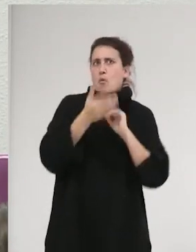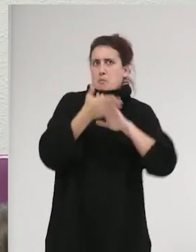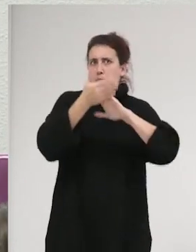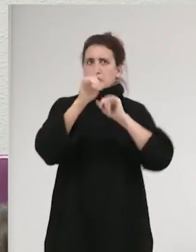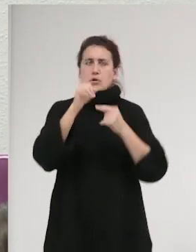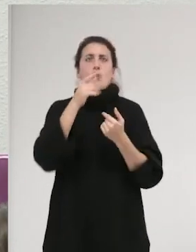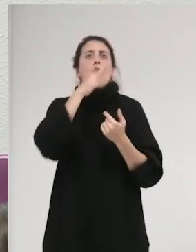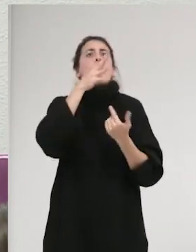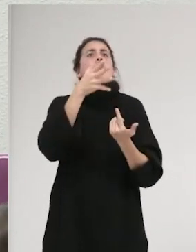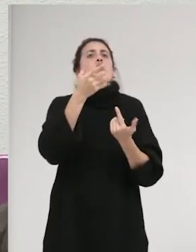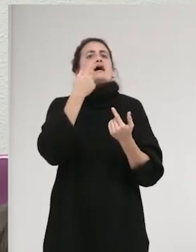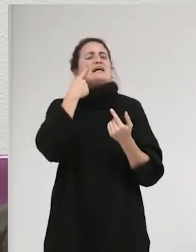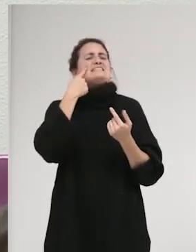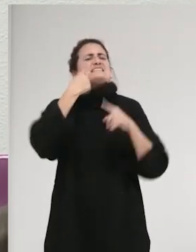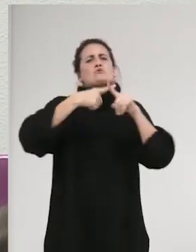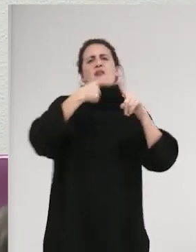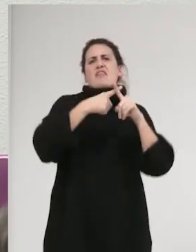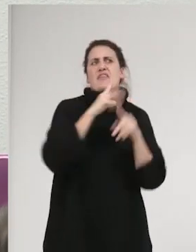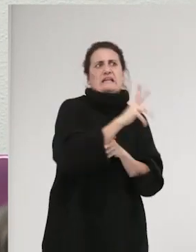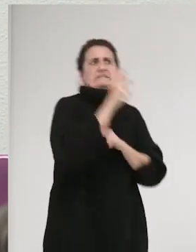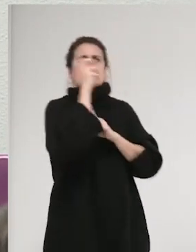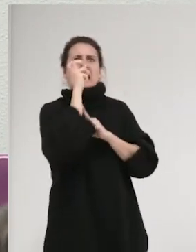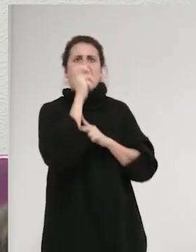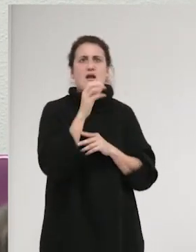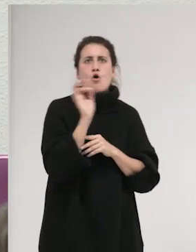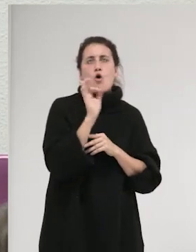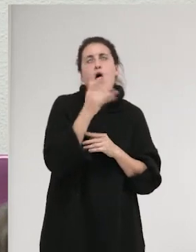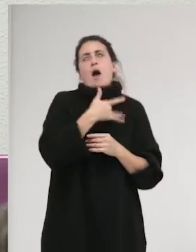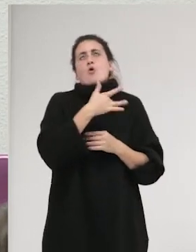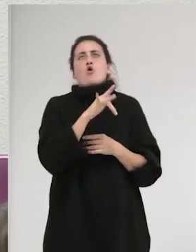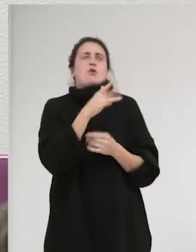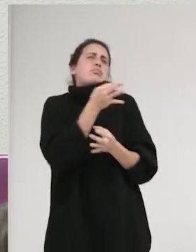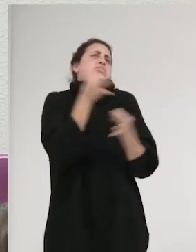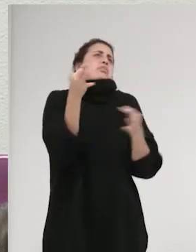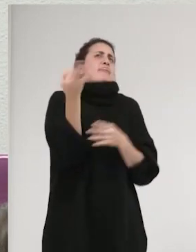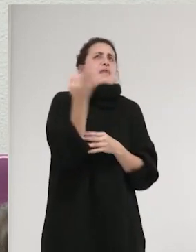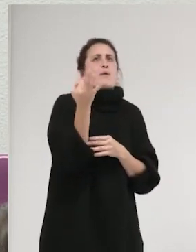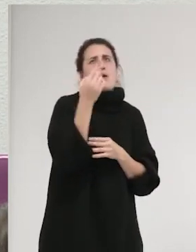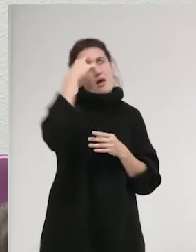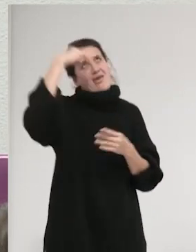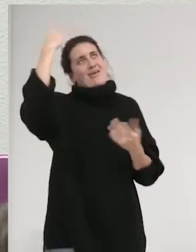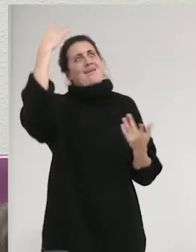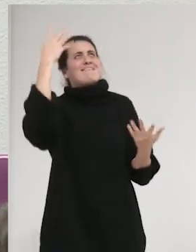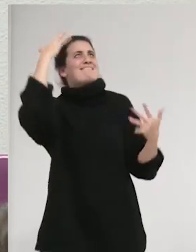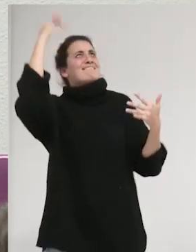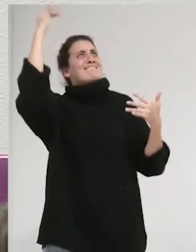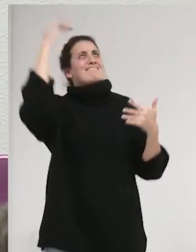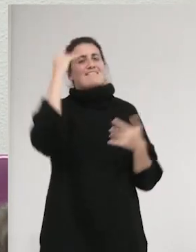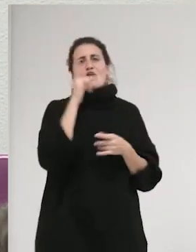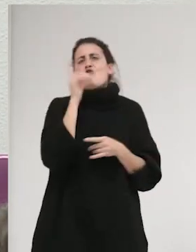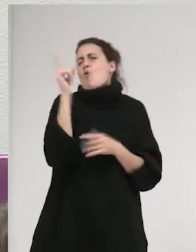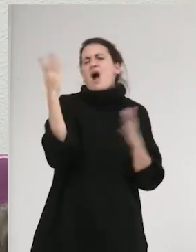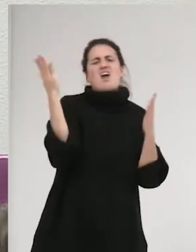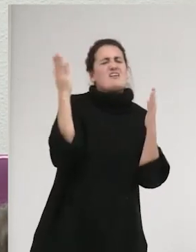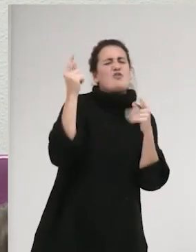que rescatar o un amor idílico que rescatar en el cual no hay conflicto y solo hay